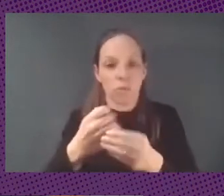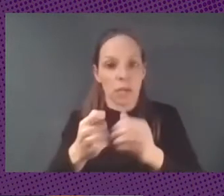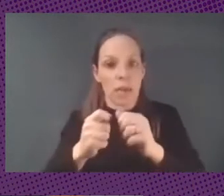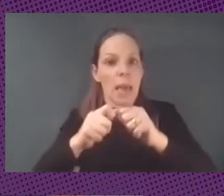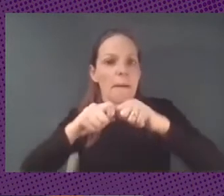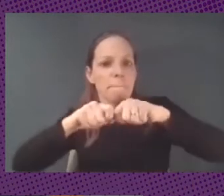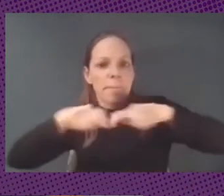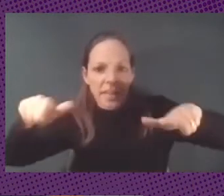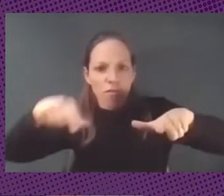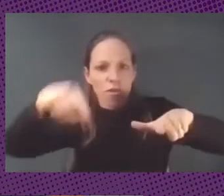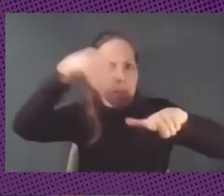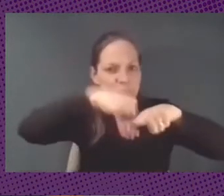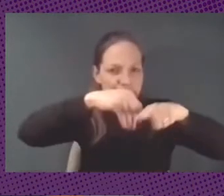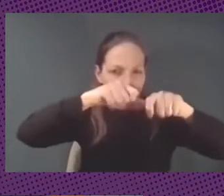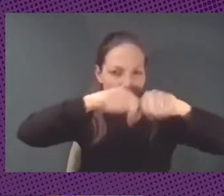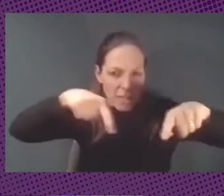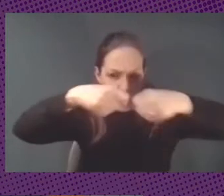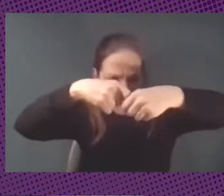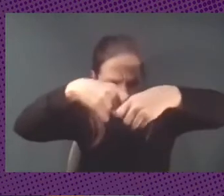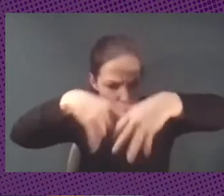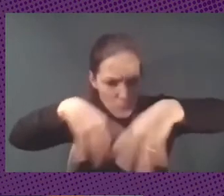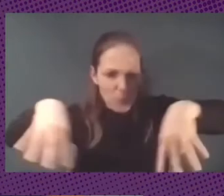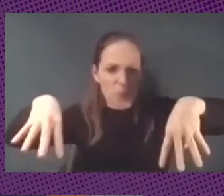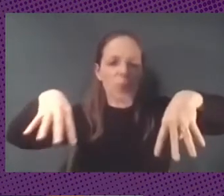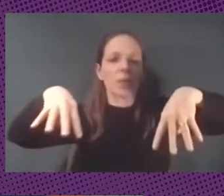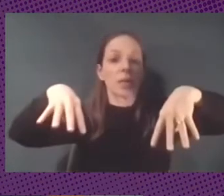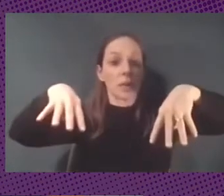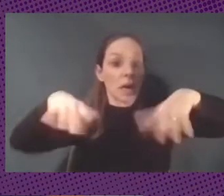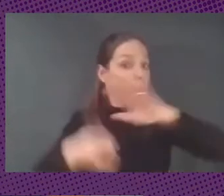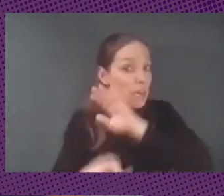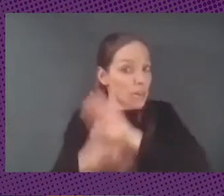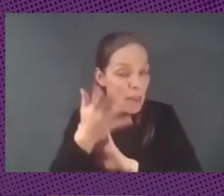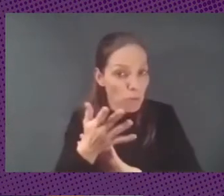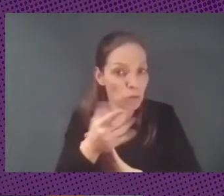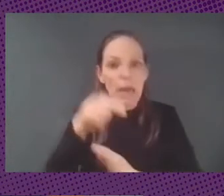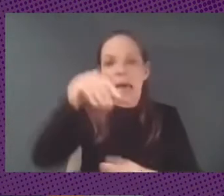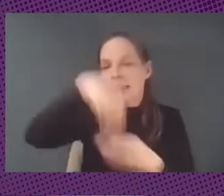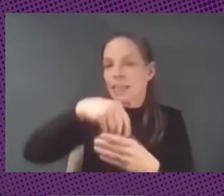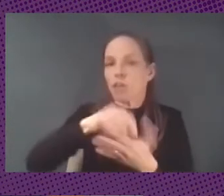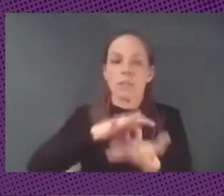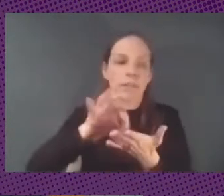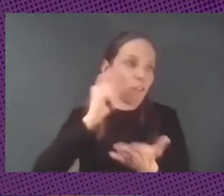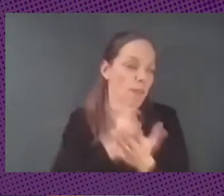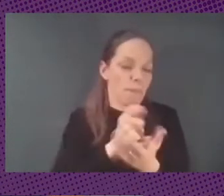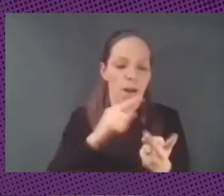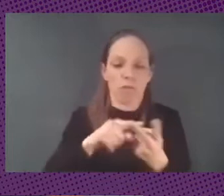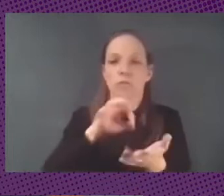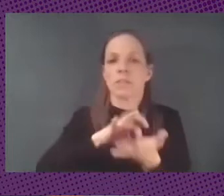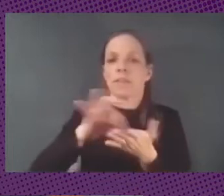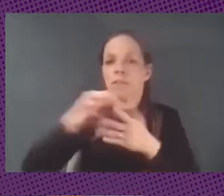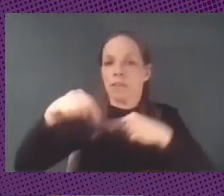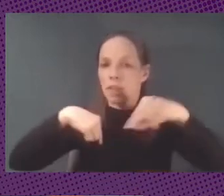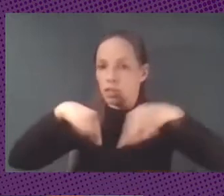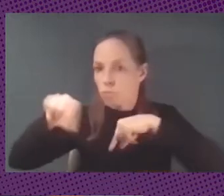capaz de aunar en sí servicios de pagos servicios de mensajería ¿por dónde se empieza? teniendo